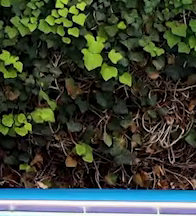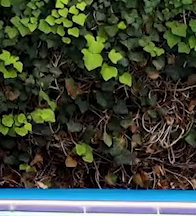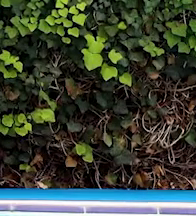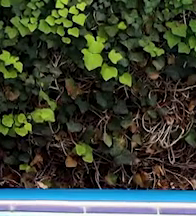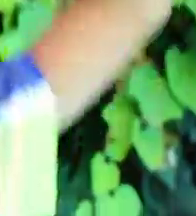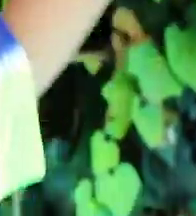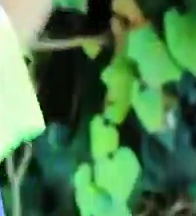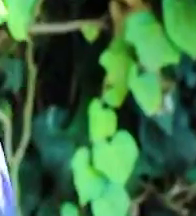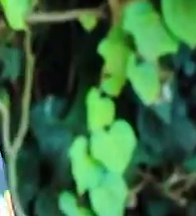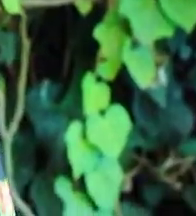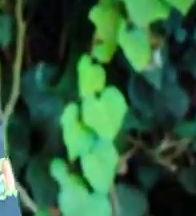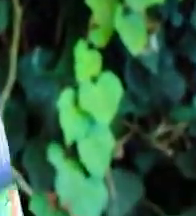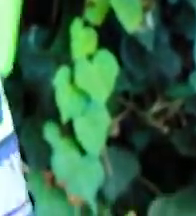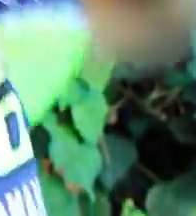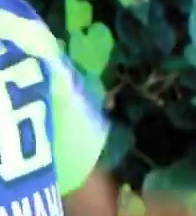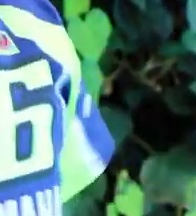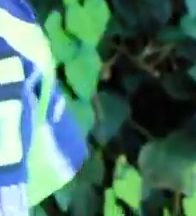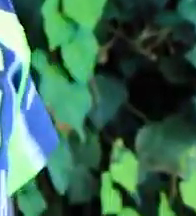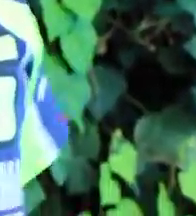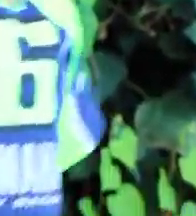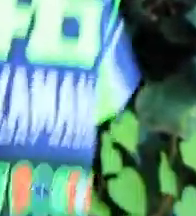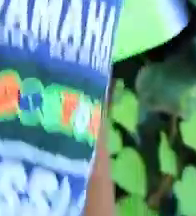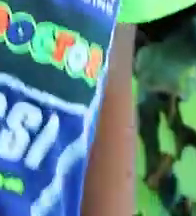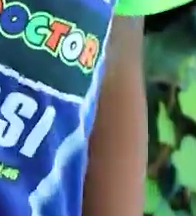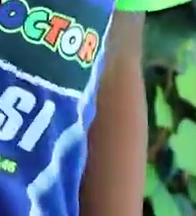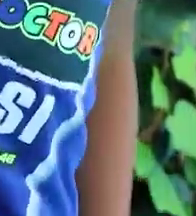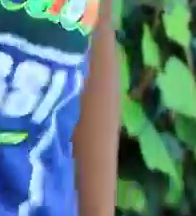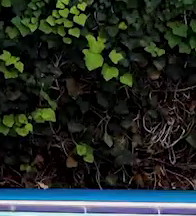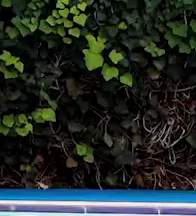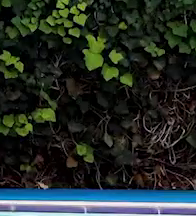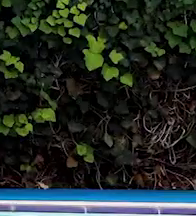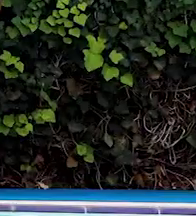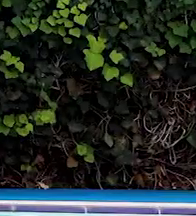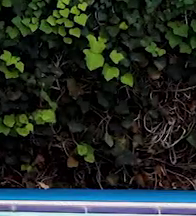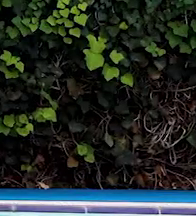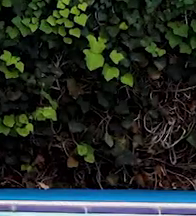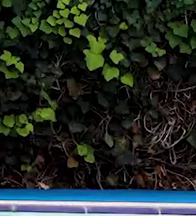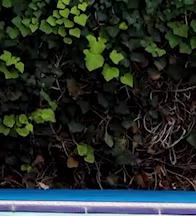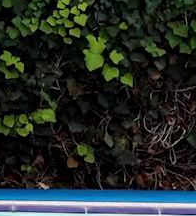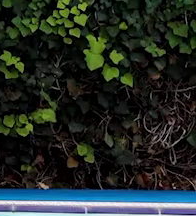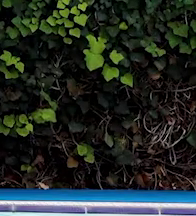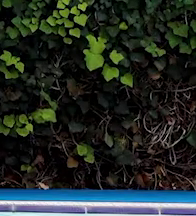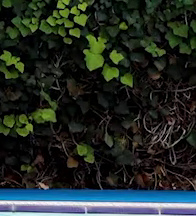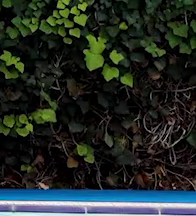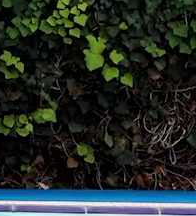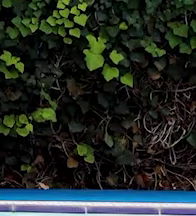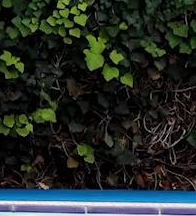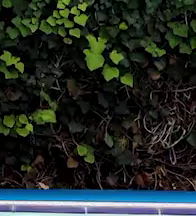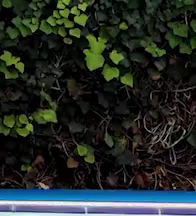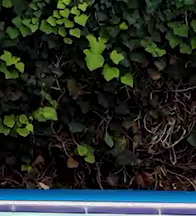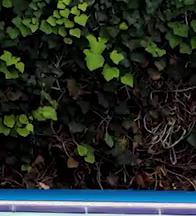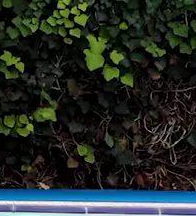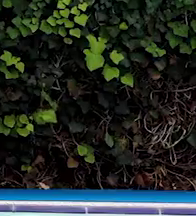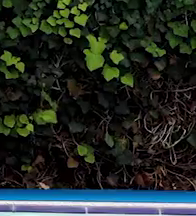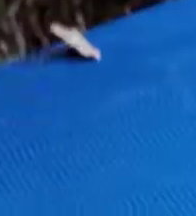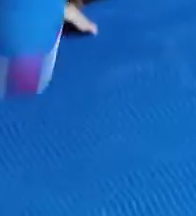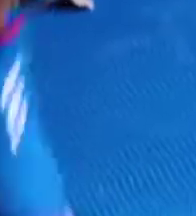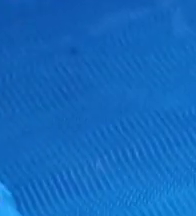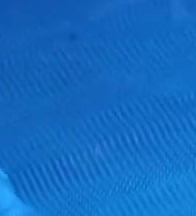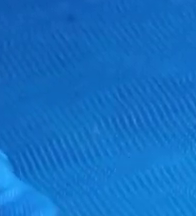de mantener un poco el equilibrio. Eso. Con tu otra mano. De tal manera que te puedas sentir a gusto.